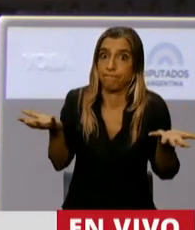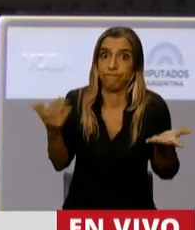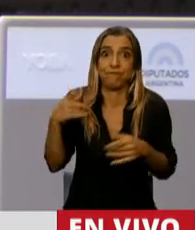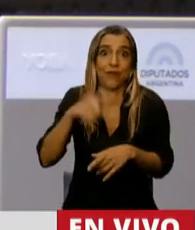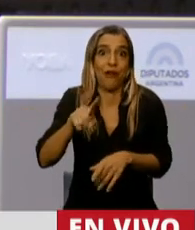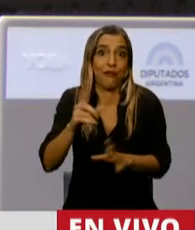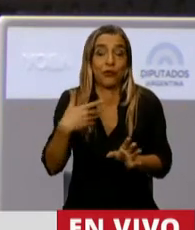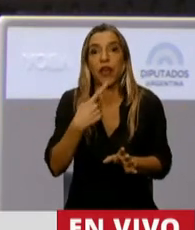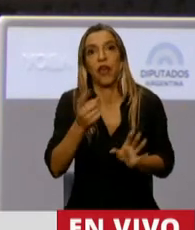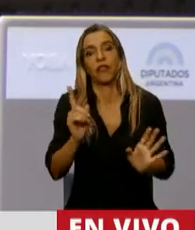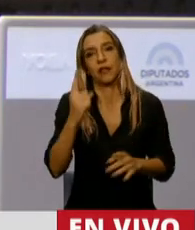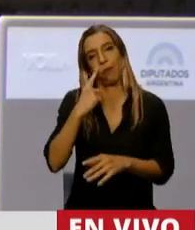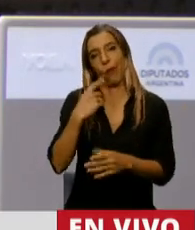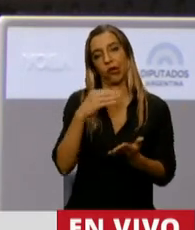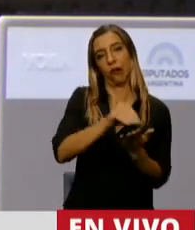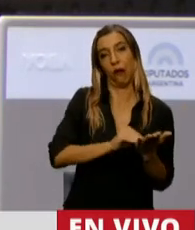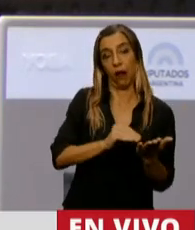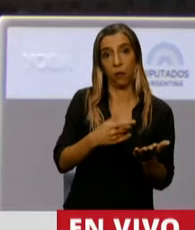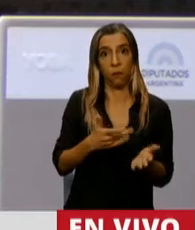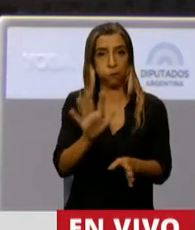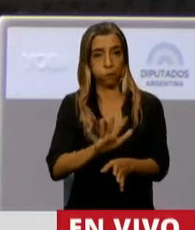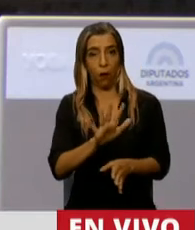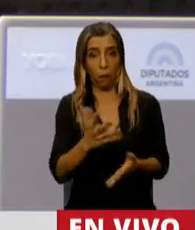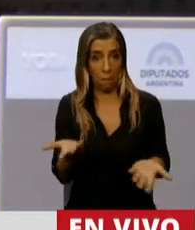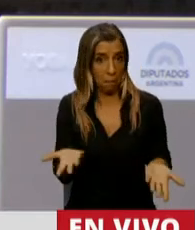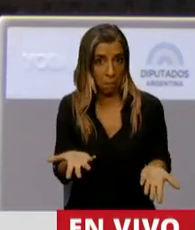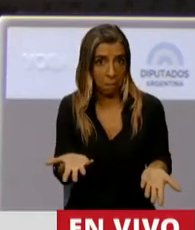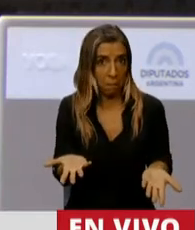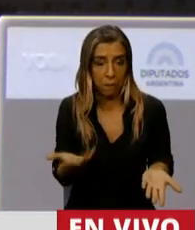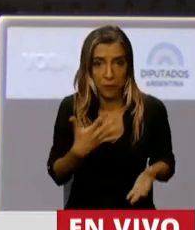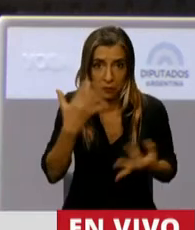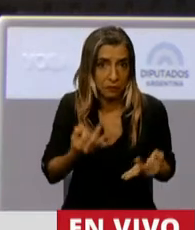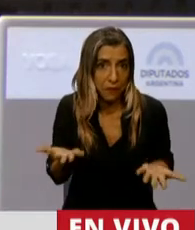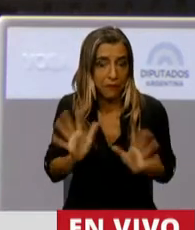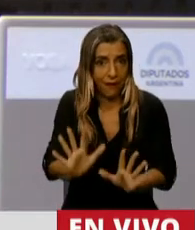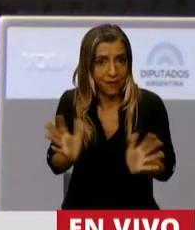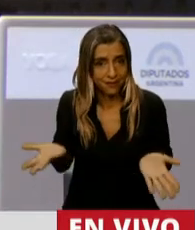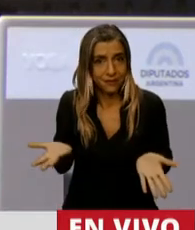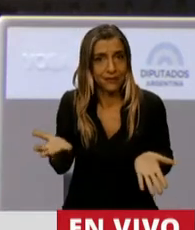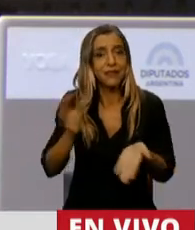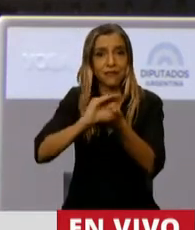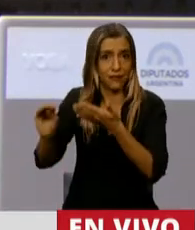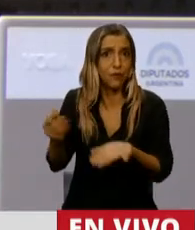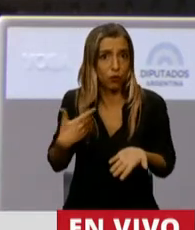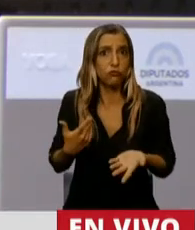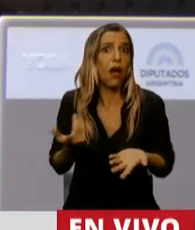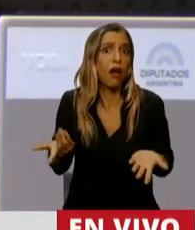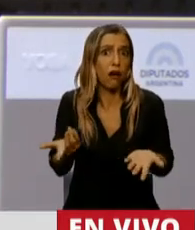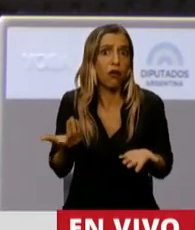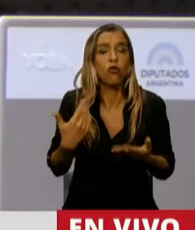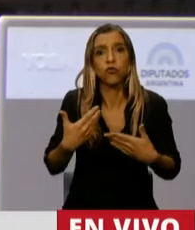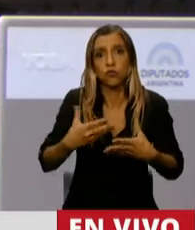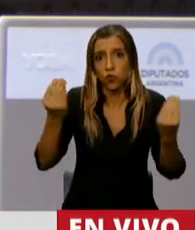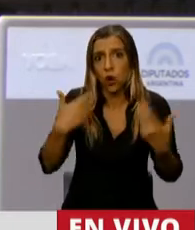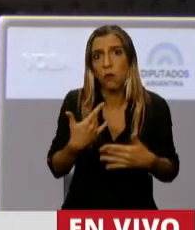exterioriza como un hecho lucuroso, que haga un planteo por un planteo, como lo han dicho varios legisladores. Bueno, se cuestionó